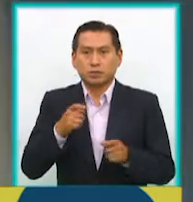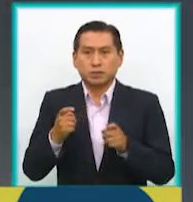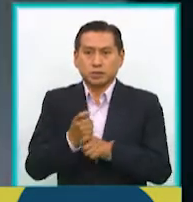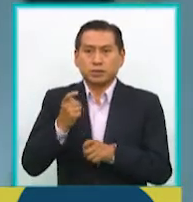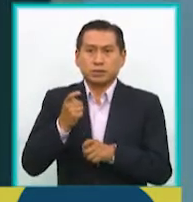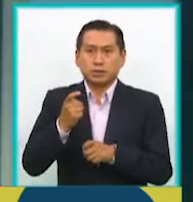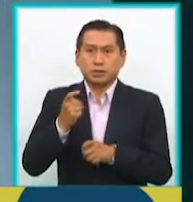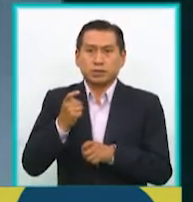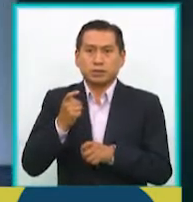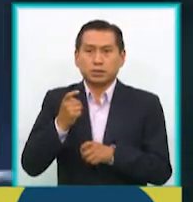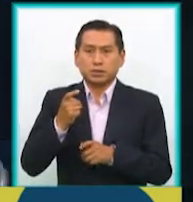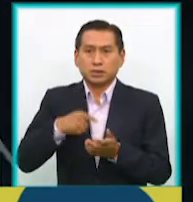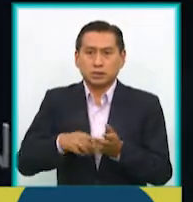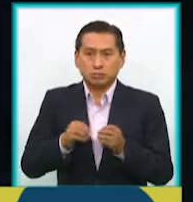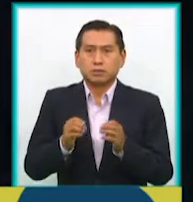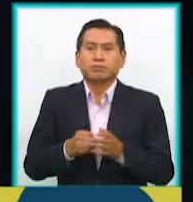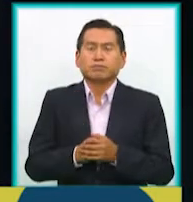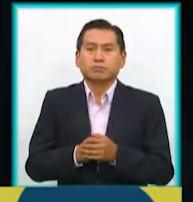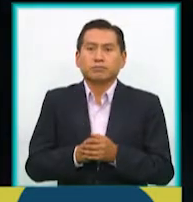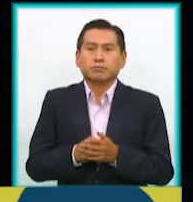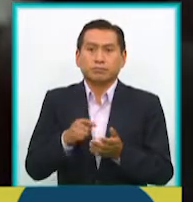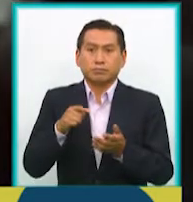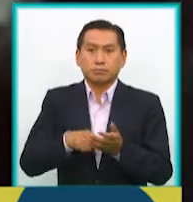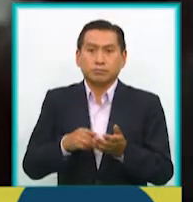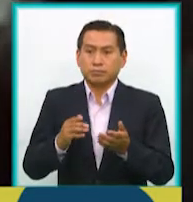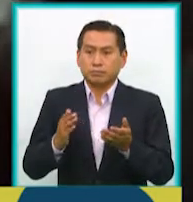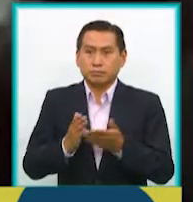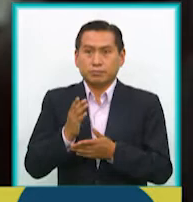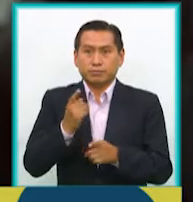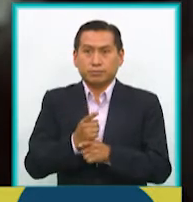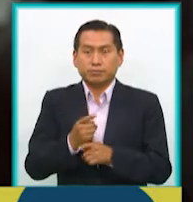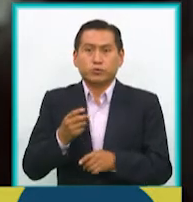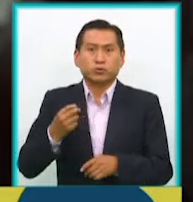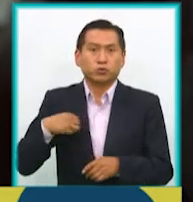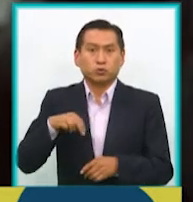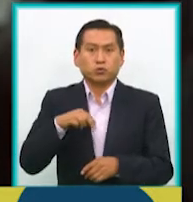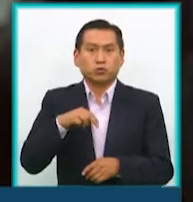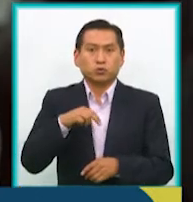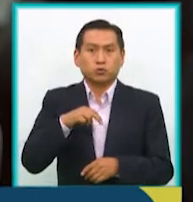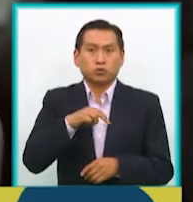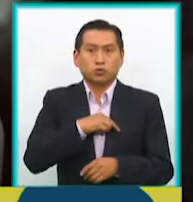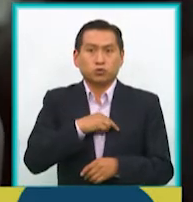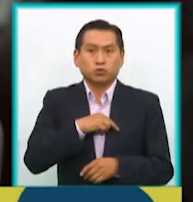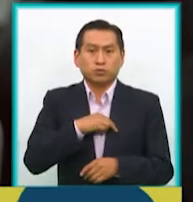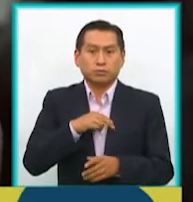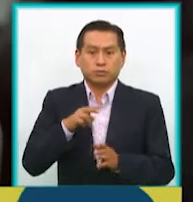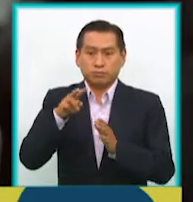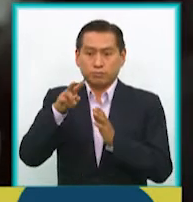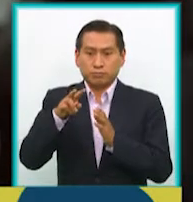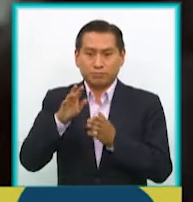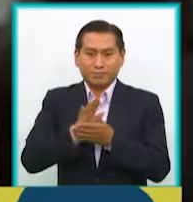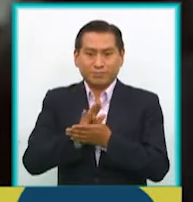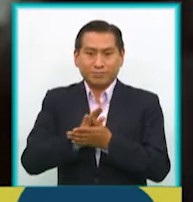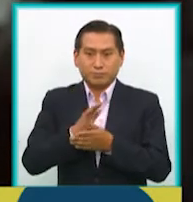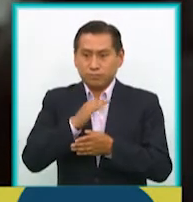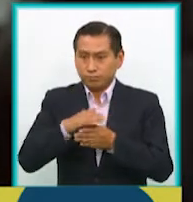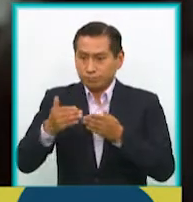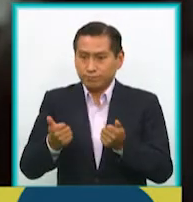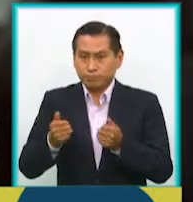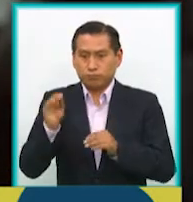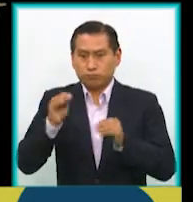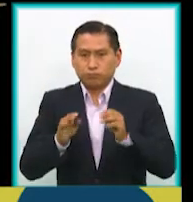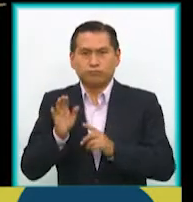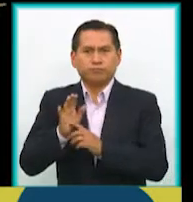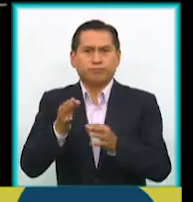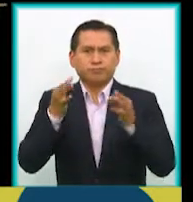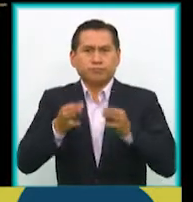la parte de postproducción y eso nos ha permitido realmente acabar la película y poder hacerla como tiene